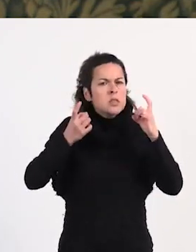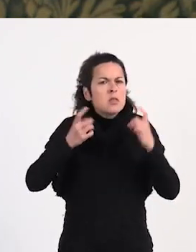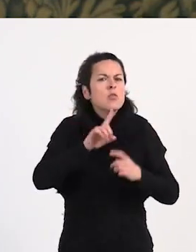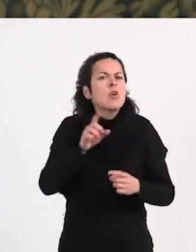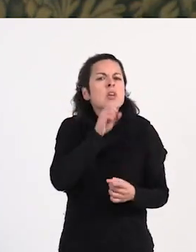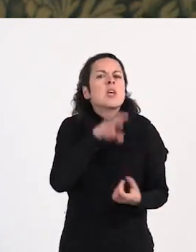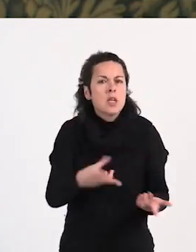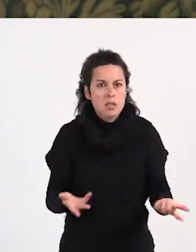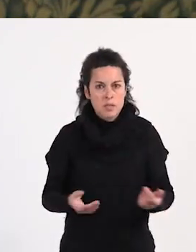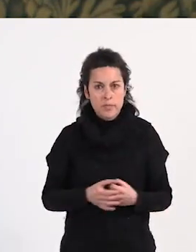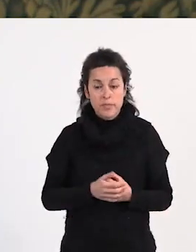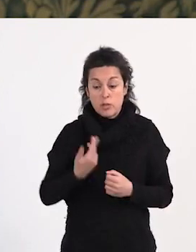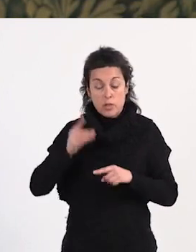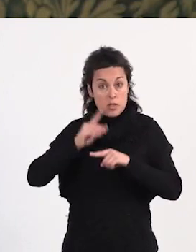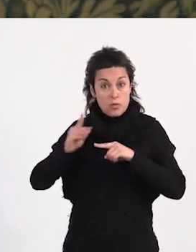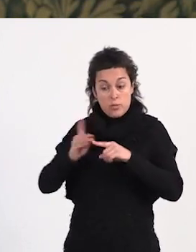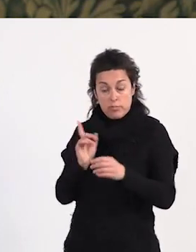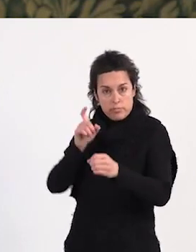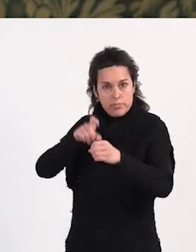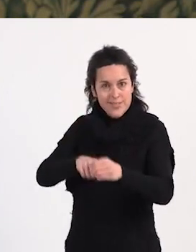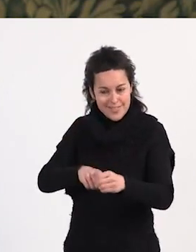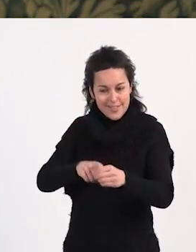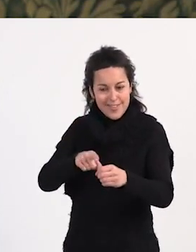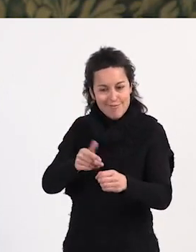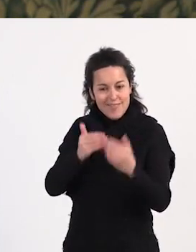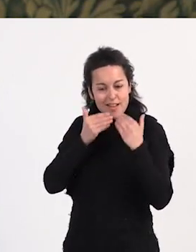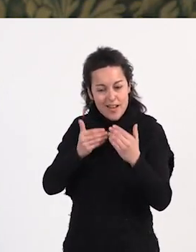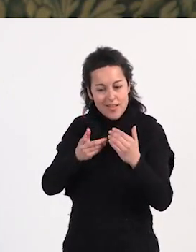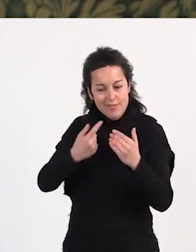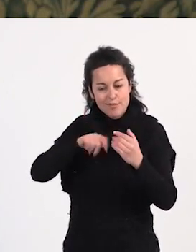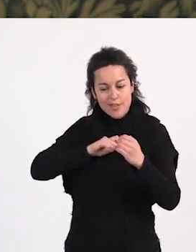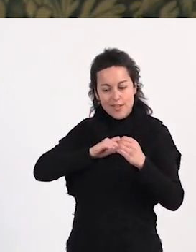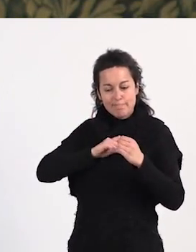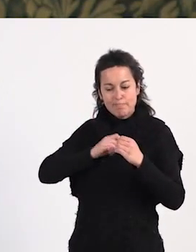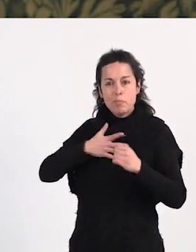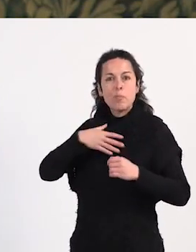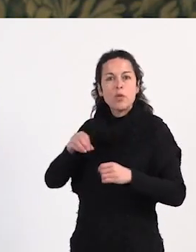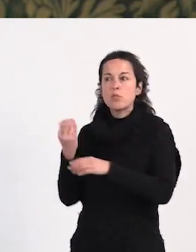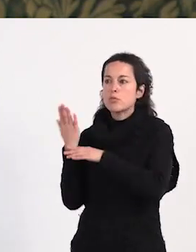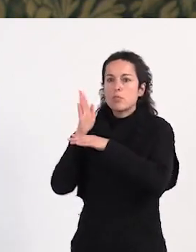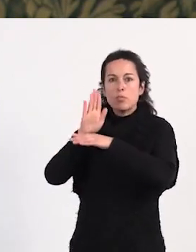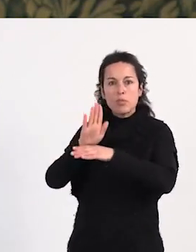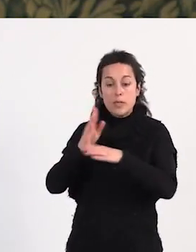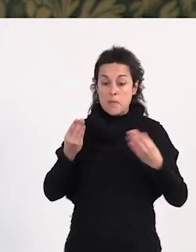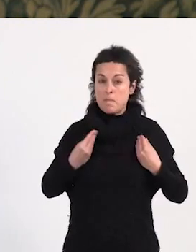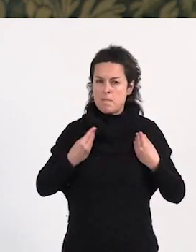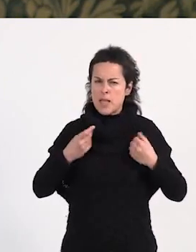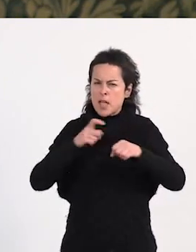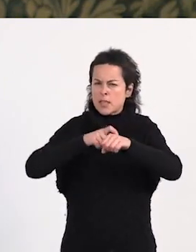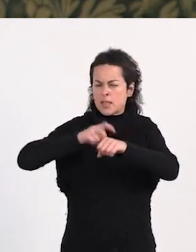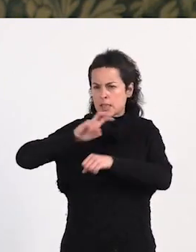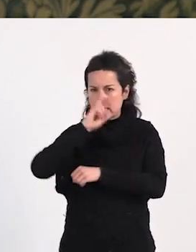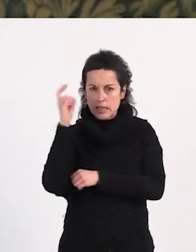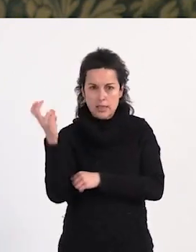Haber participado en el documental, no sigo el guión, nos ha dado la oportunidad a dar a conocer la diversidad de nuestras vidas.